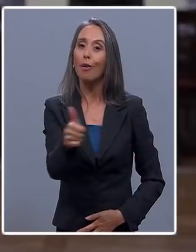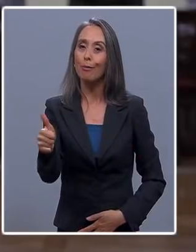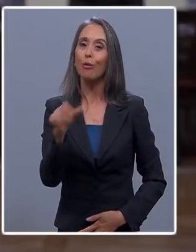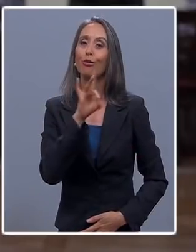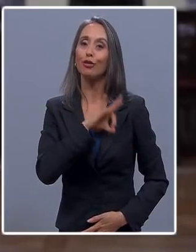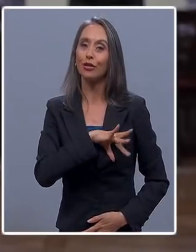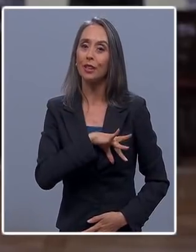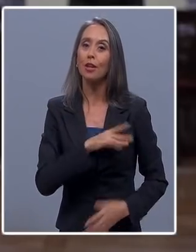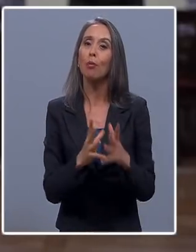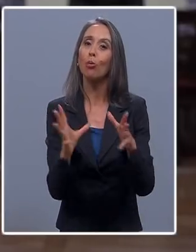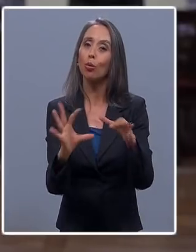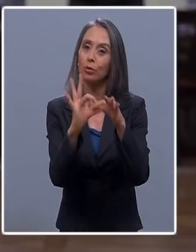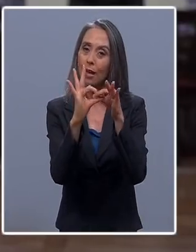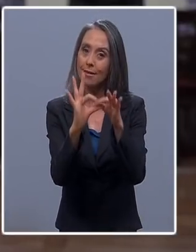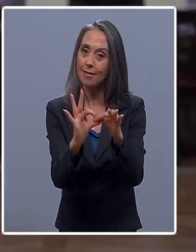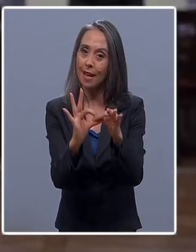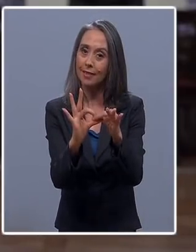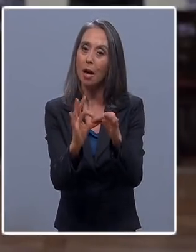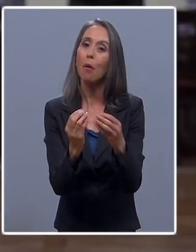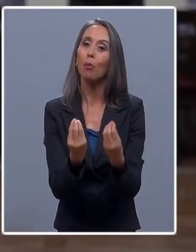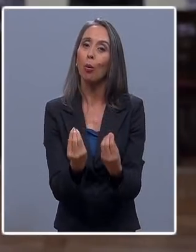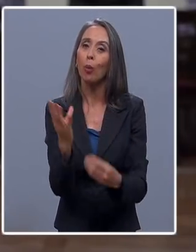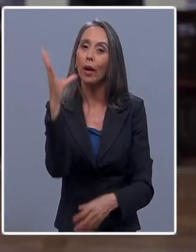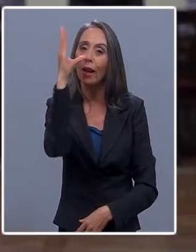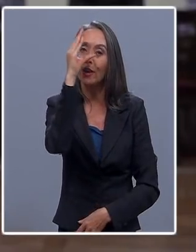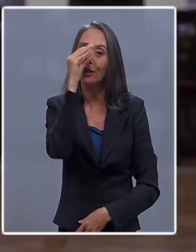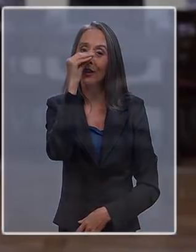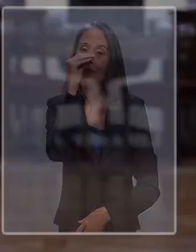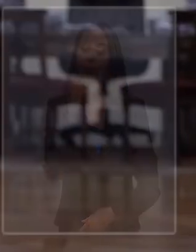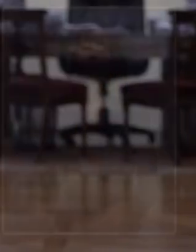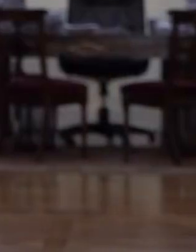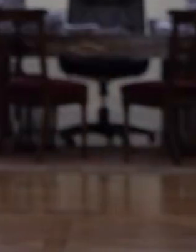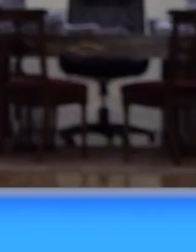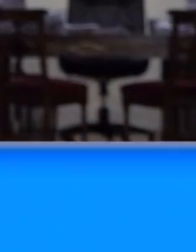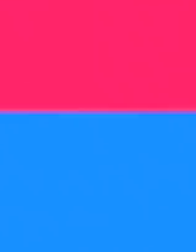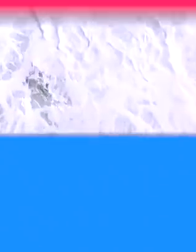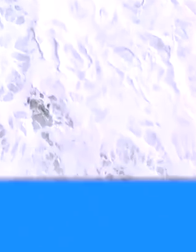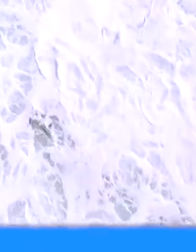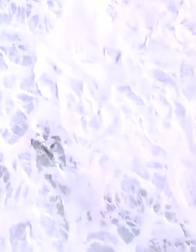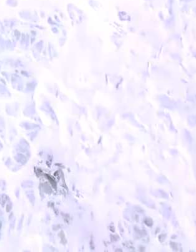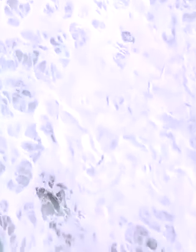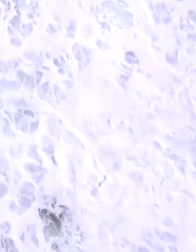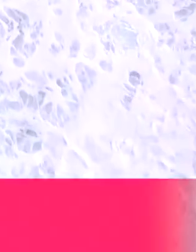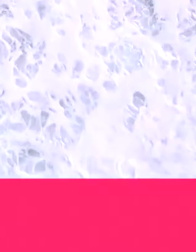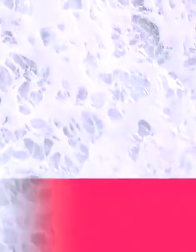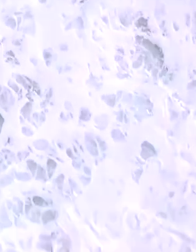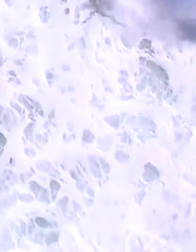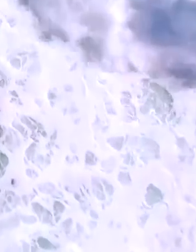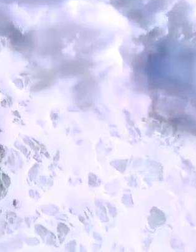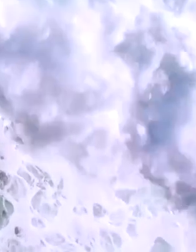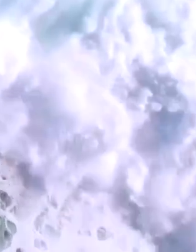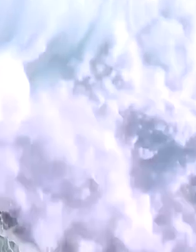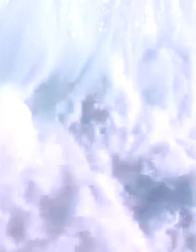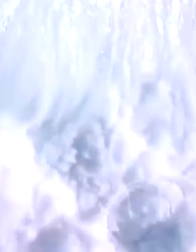chilenos muchas gracias y muy buenas noches gracias gracias Gracias.